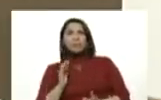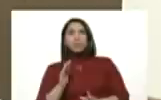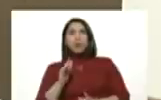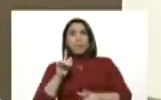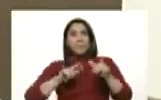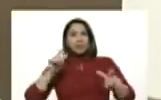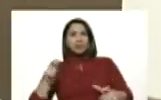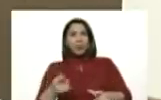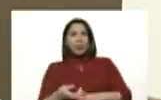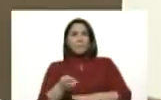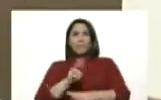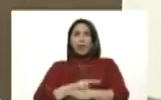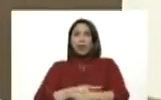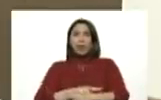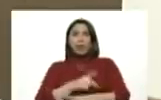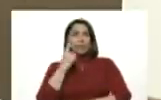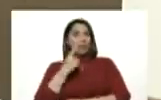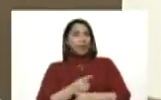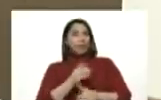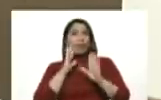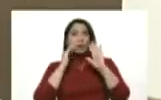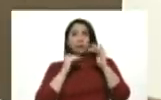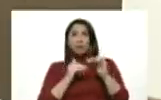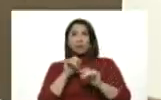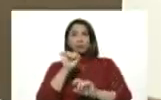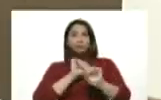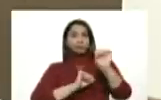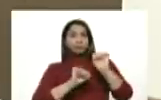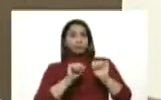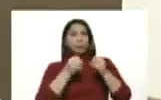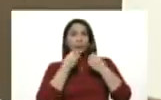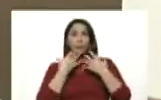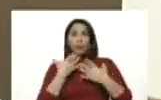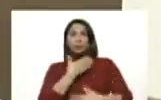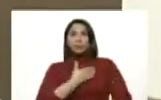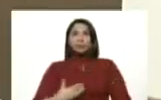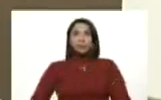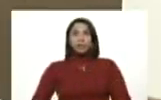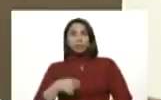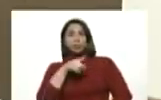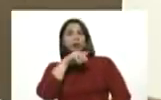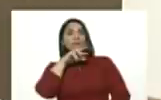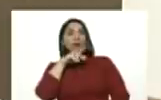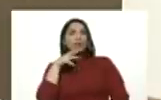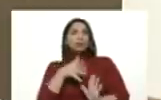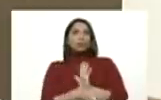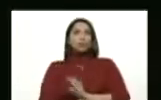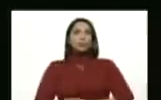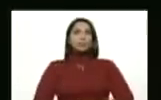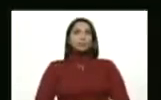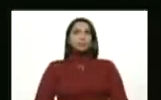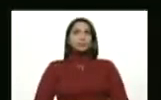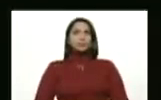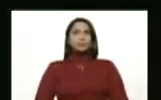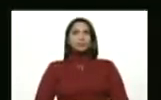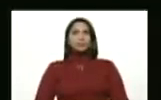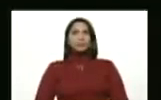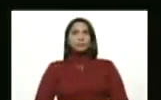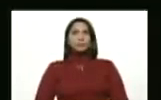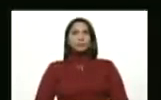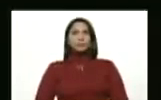sino atenderlos preventivamente. Bueno, presidente, usted estaba hablando de...